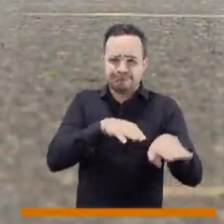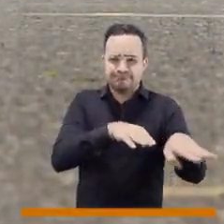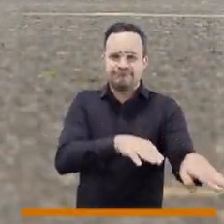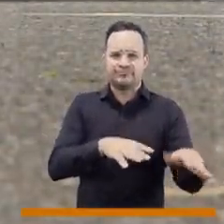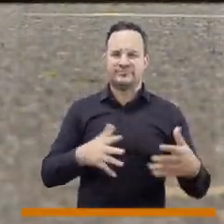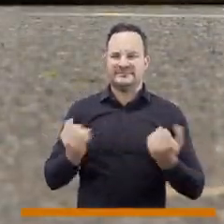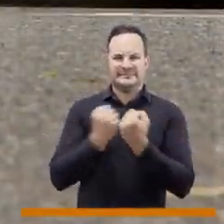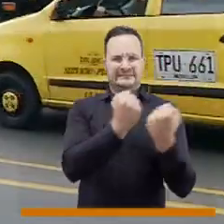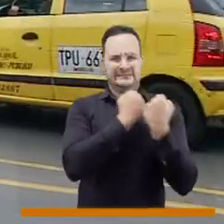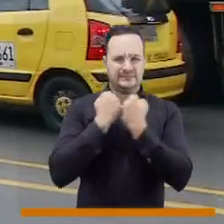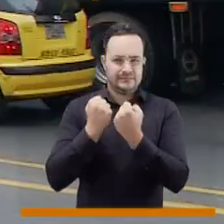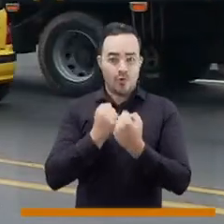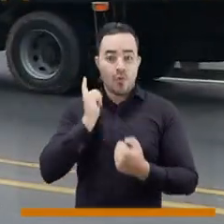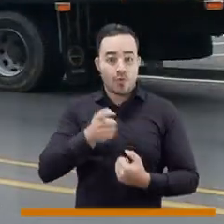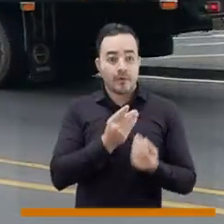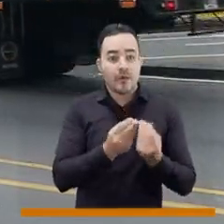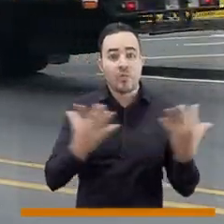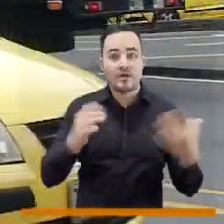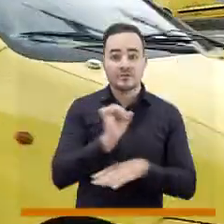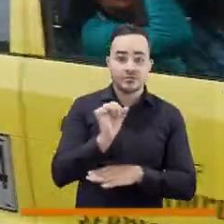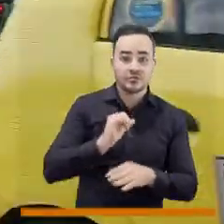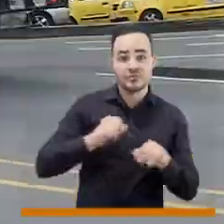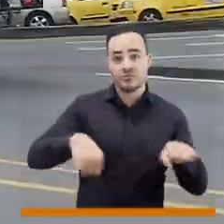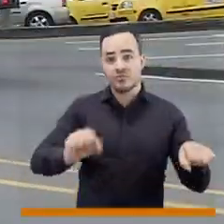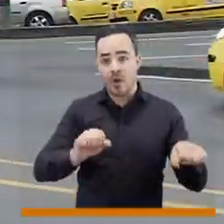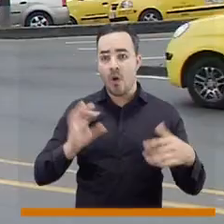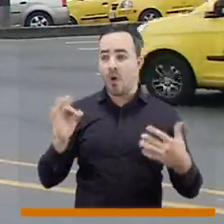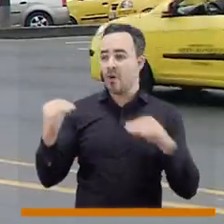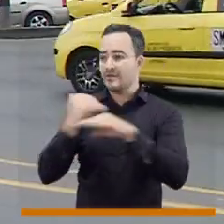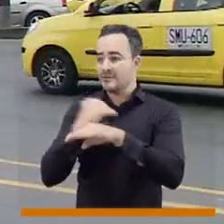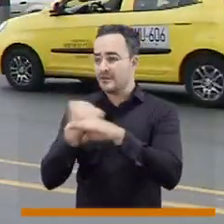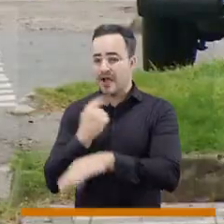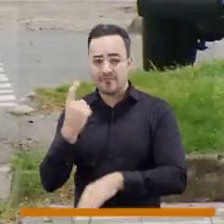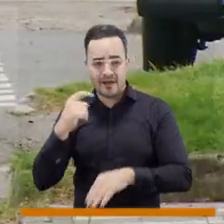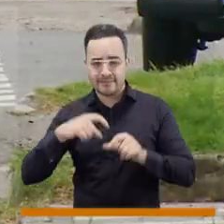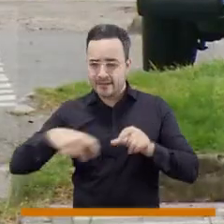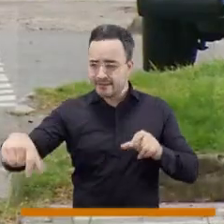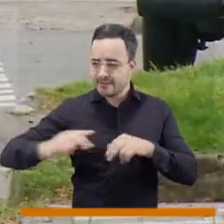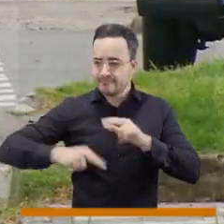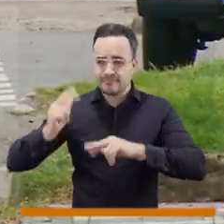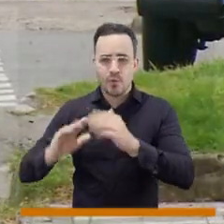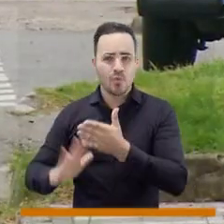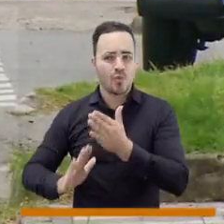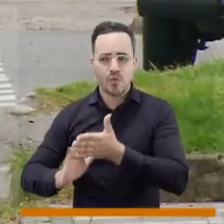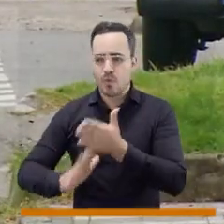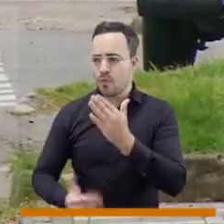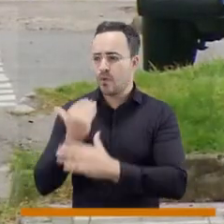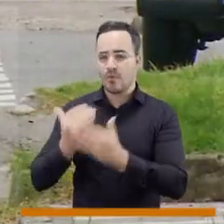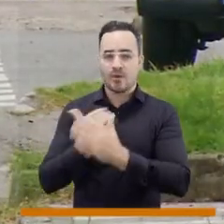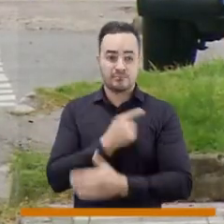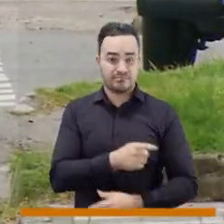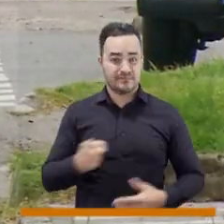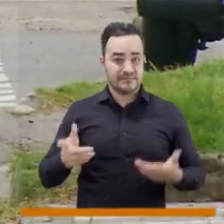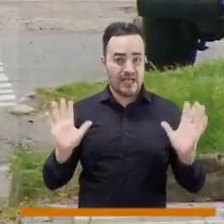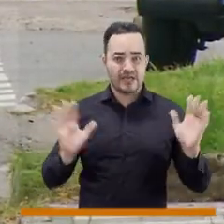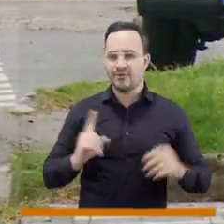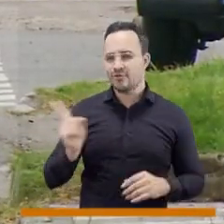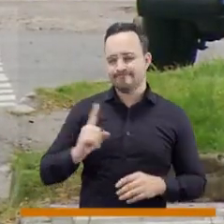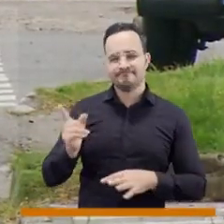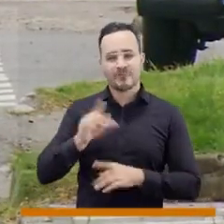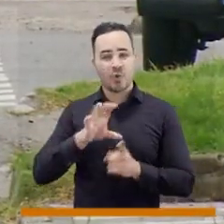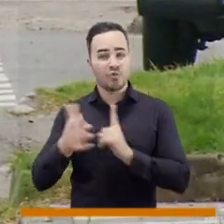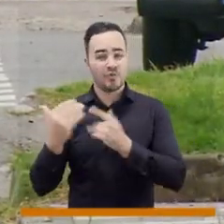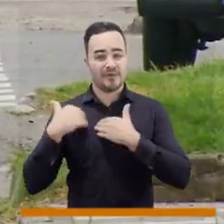automotor, las obras en la ciudad y la falta de vías. Por falta de control y de cultura ciudadana, las